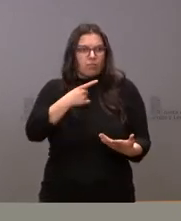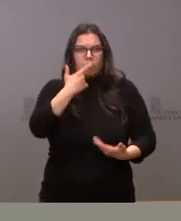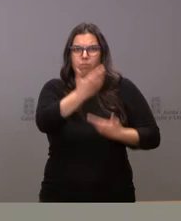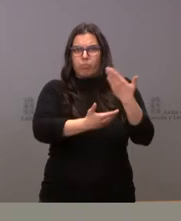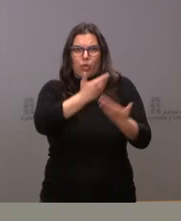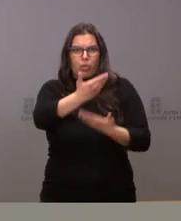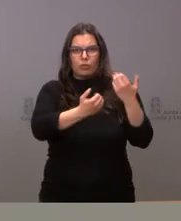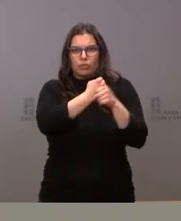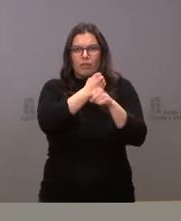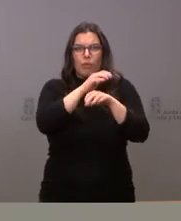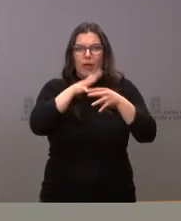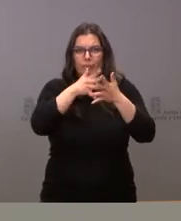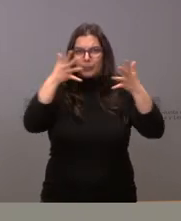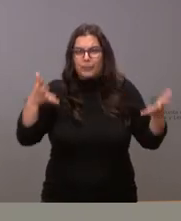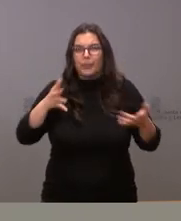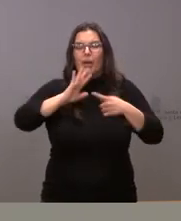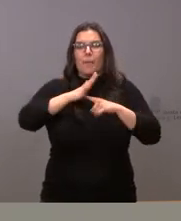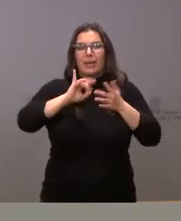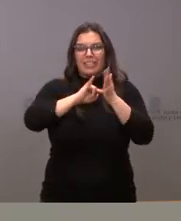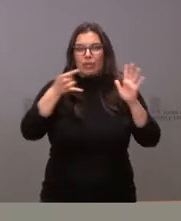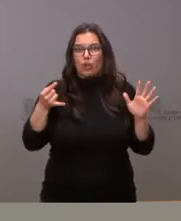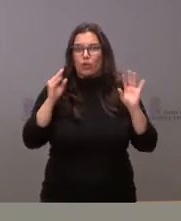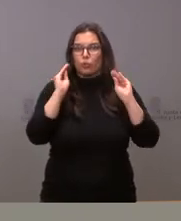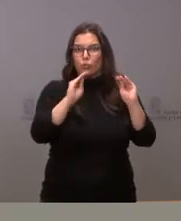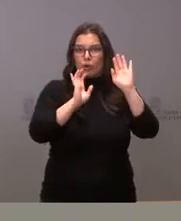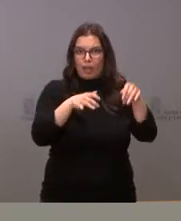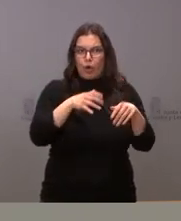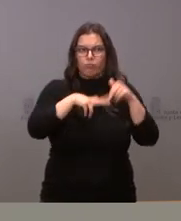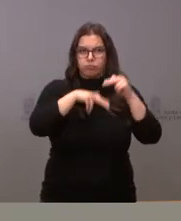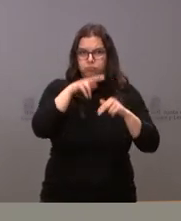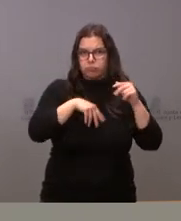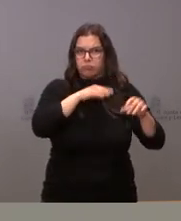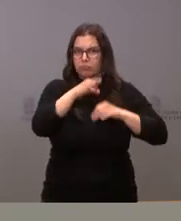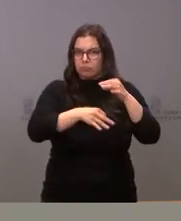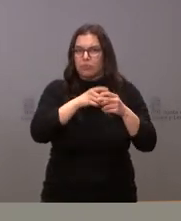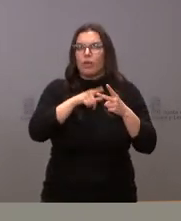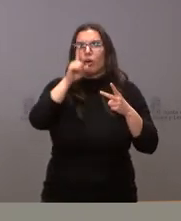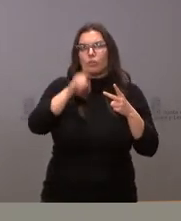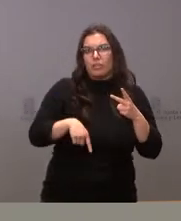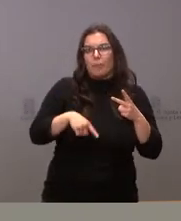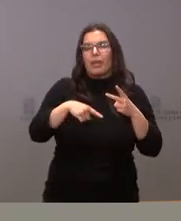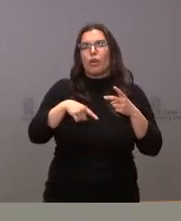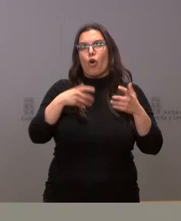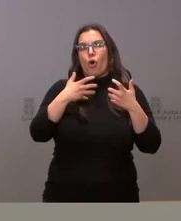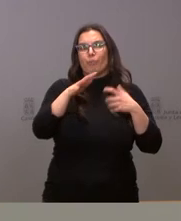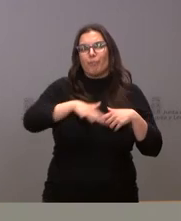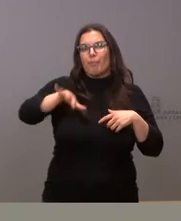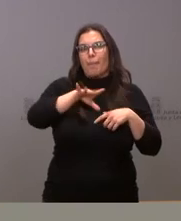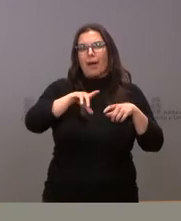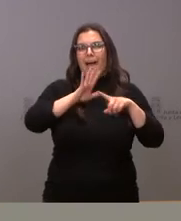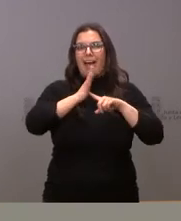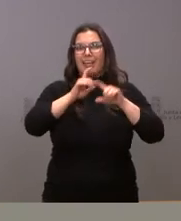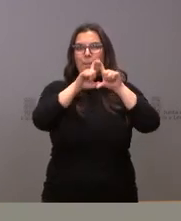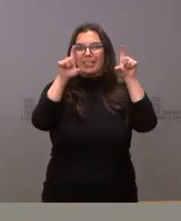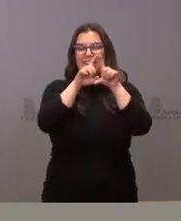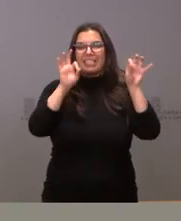del trabajo para la ampliación del parque tecnológico de León o del parque empresarial en Villadangos por poner tan solo unos ejemplos y tenemos